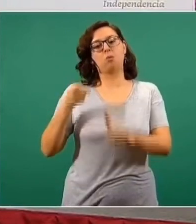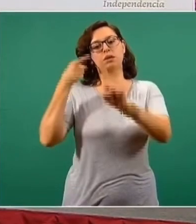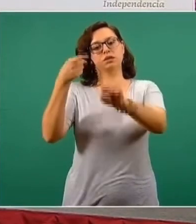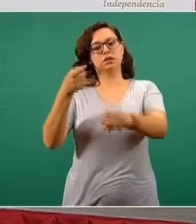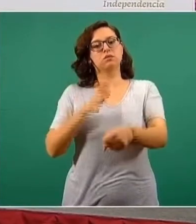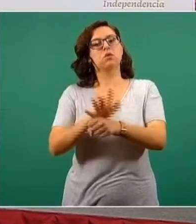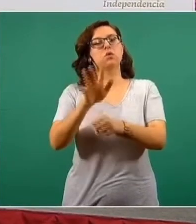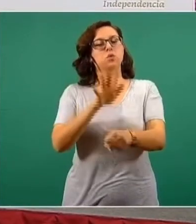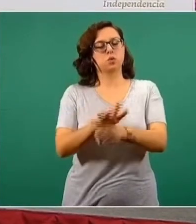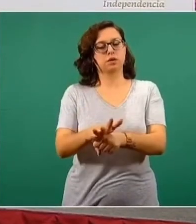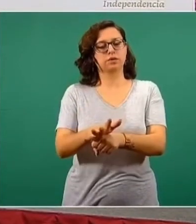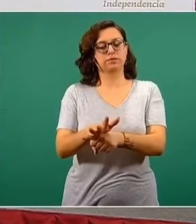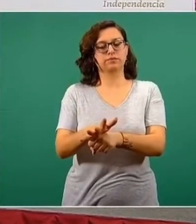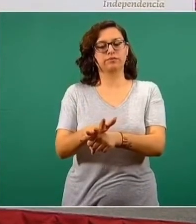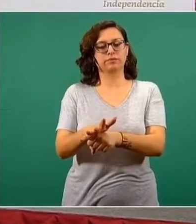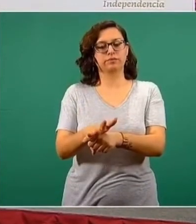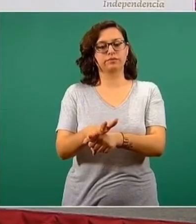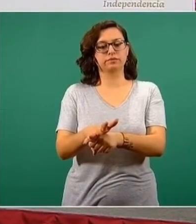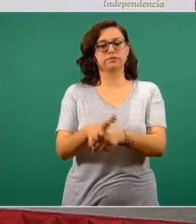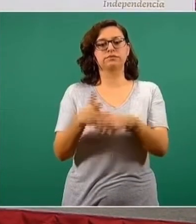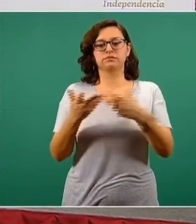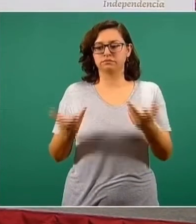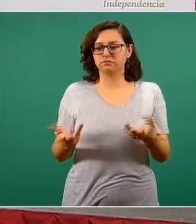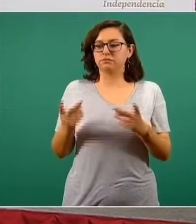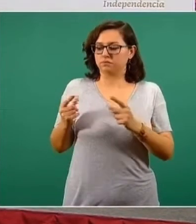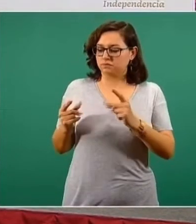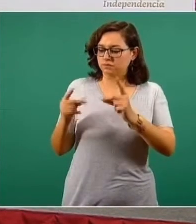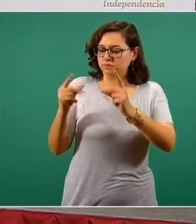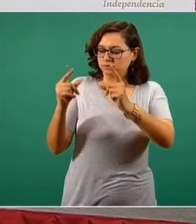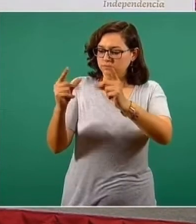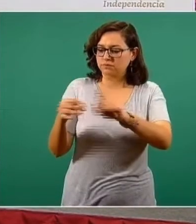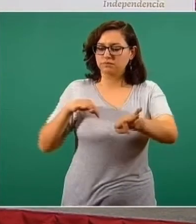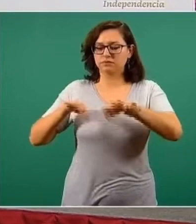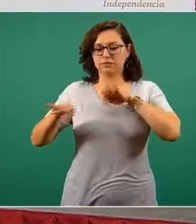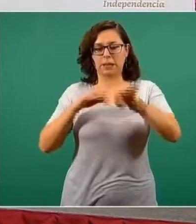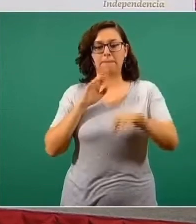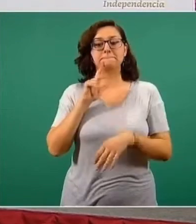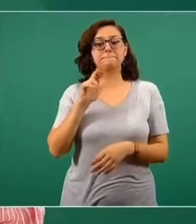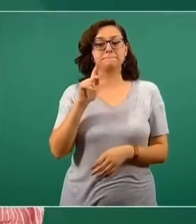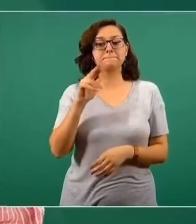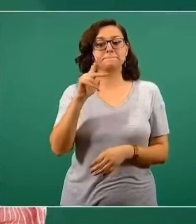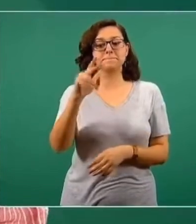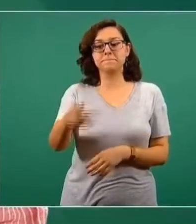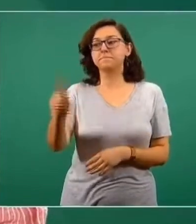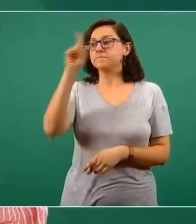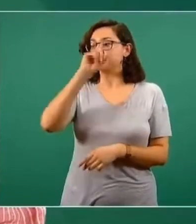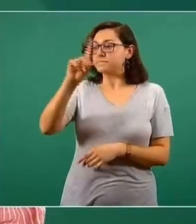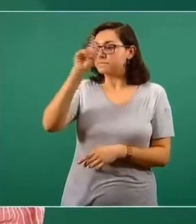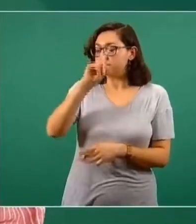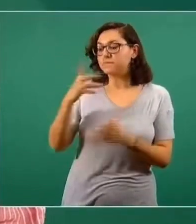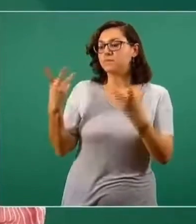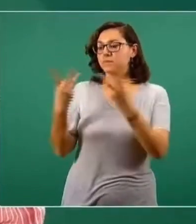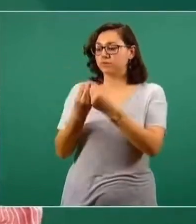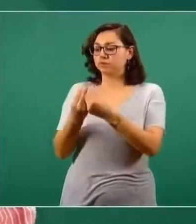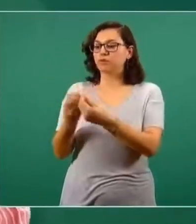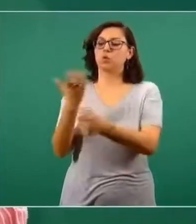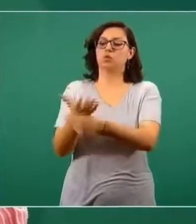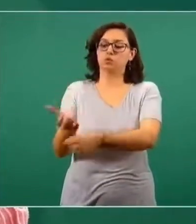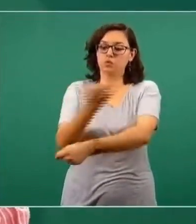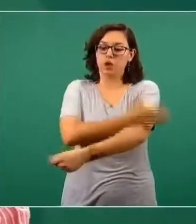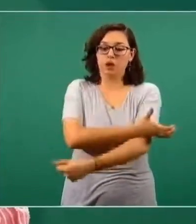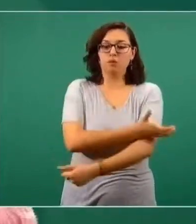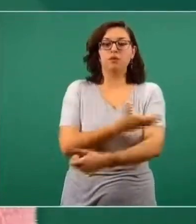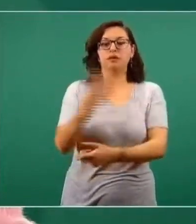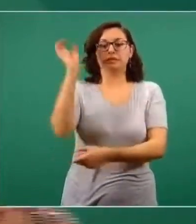precisamente, hacer más eficiente este trabajo de asesoría técnica, acompañamiento científico y